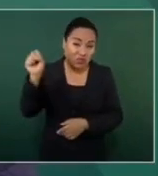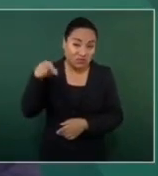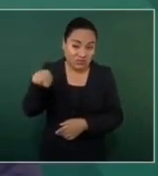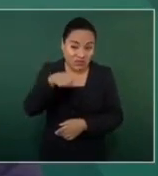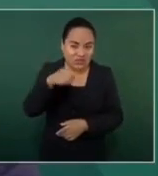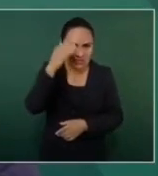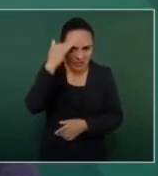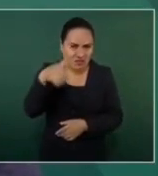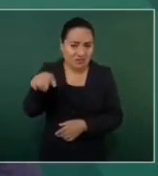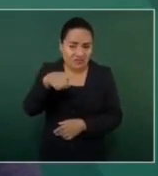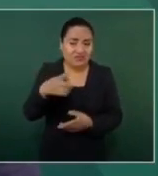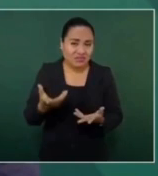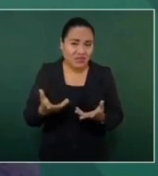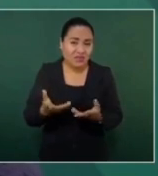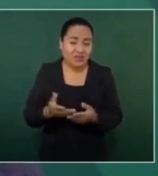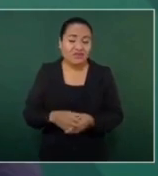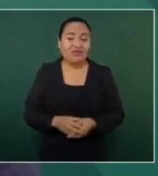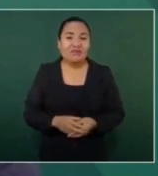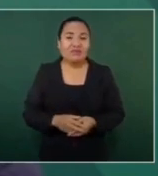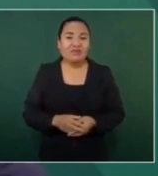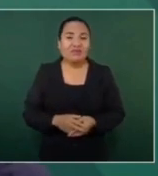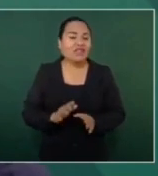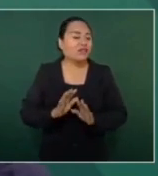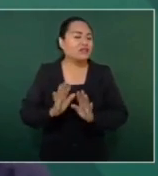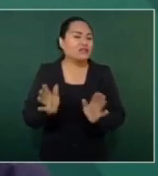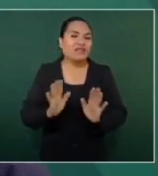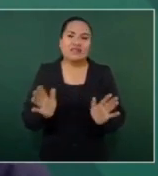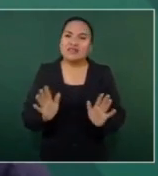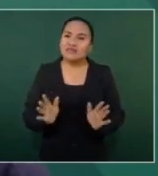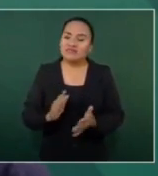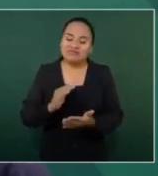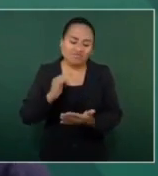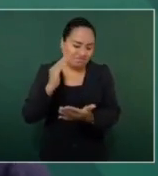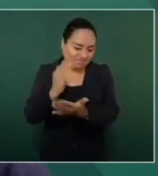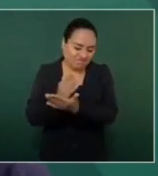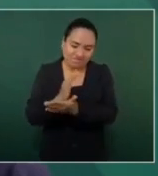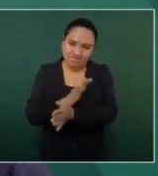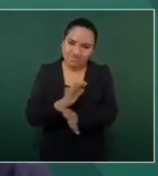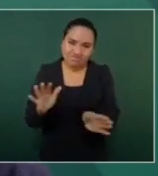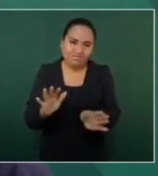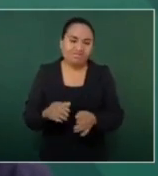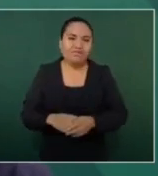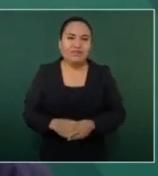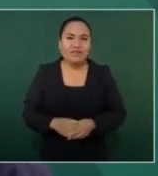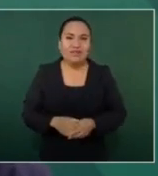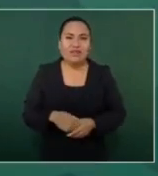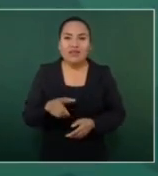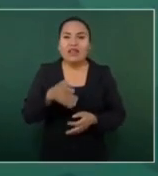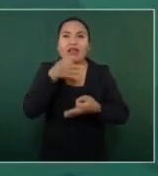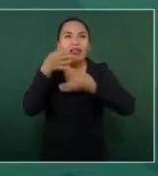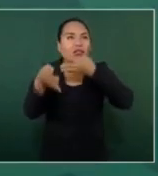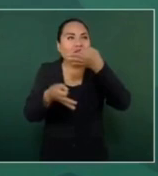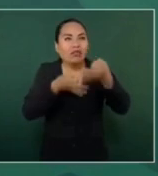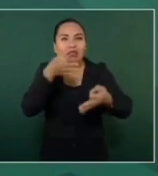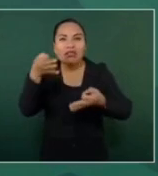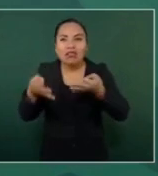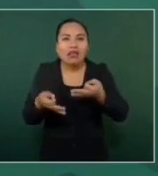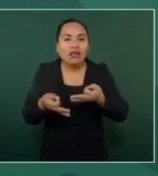de estar con campañas negras